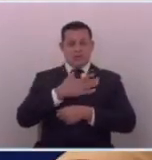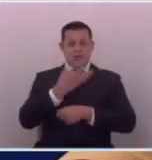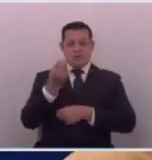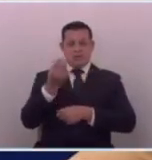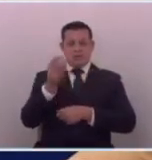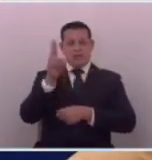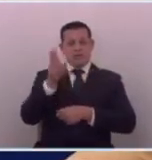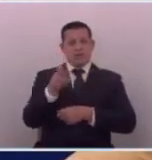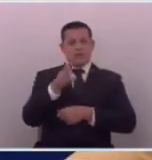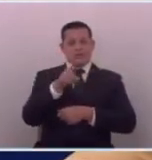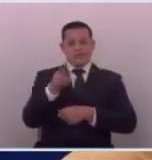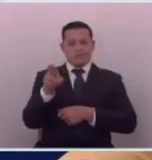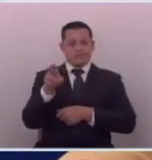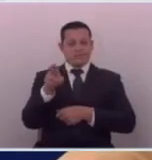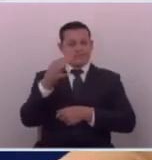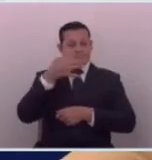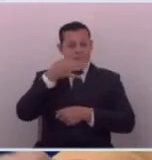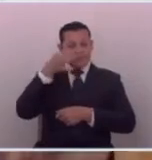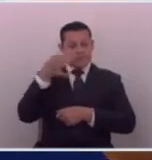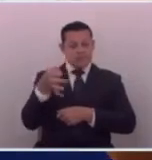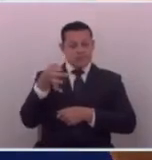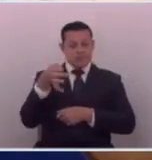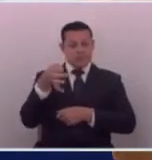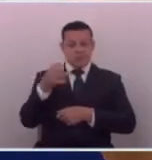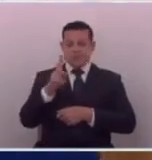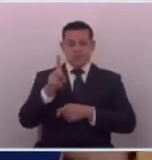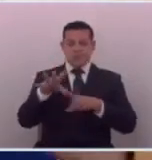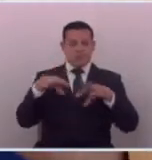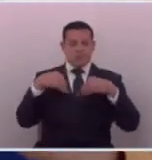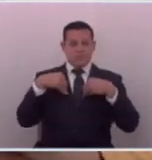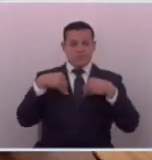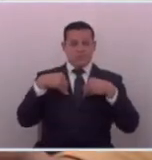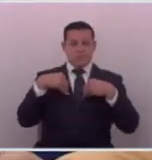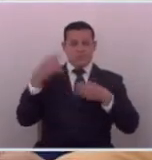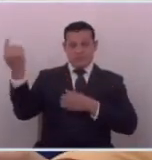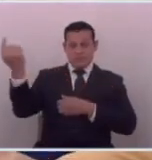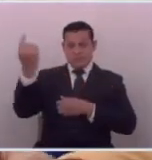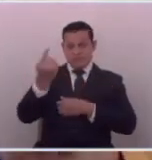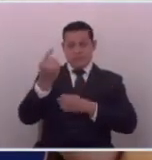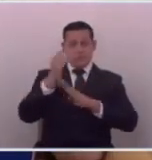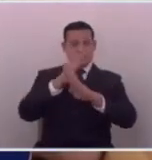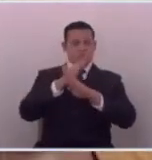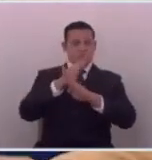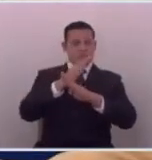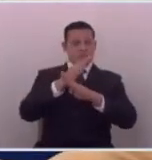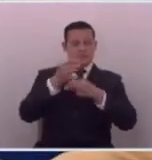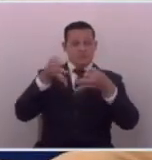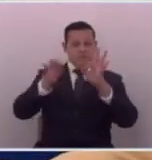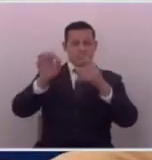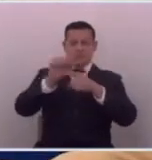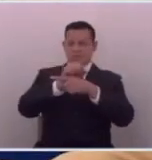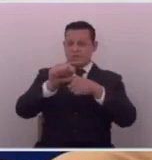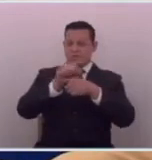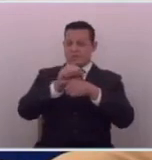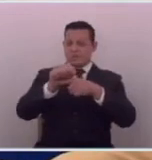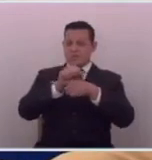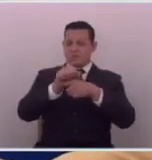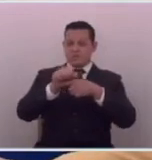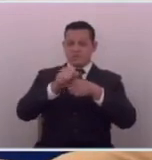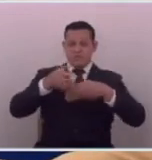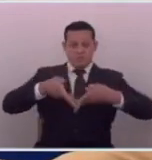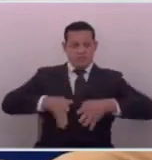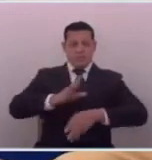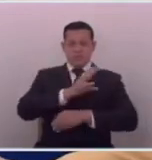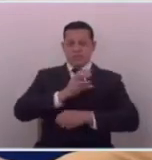ellos pobrecitos de verdad que es inconcebible que ustedes vengan a defender ese tipo de prácticas los